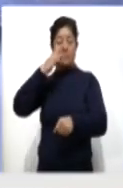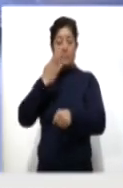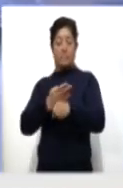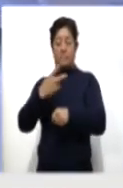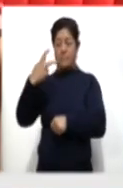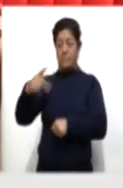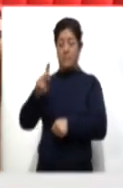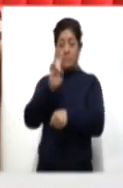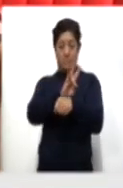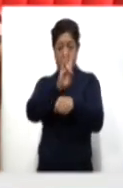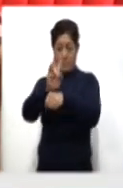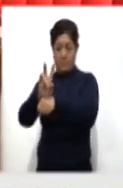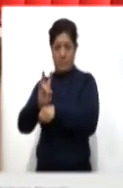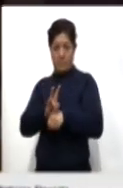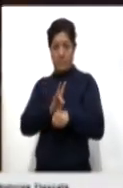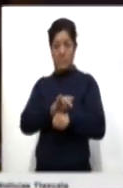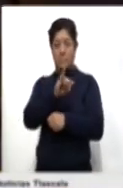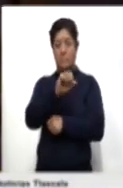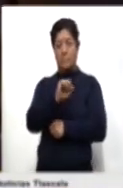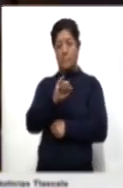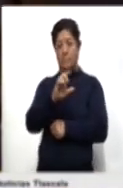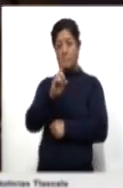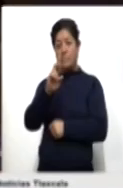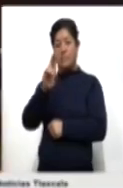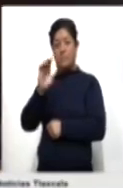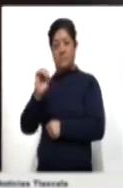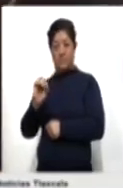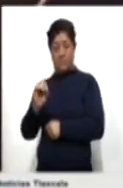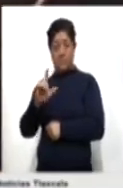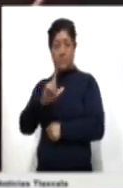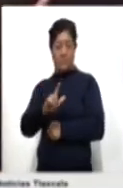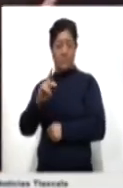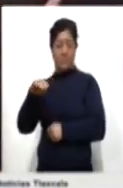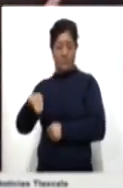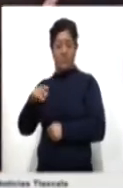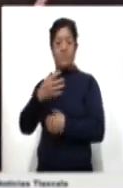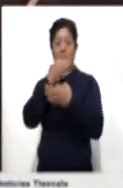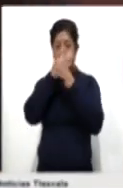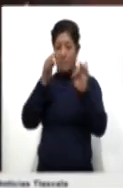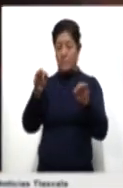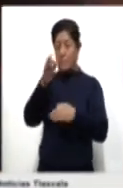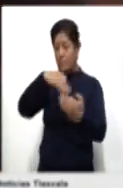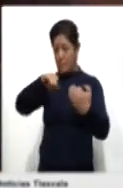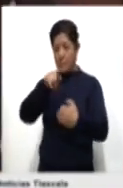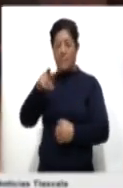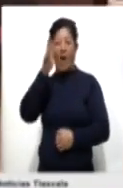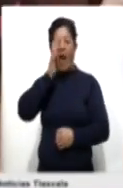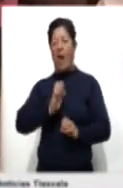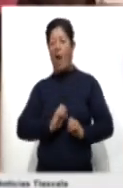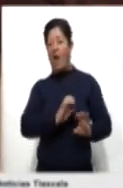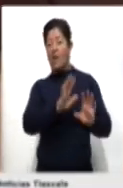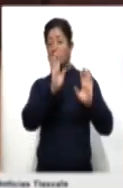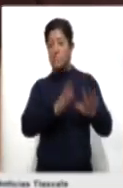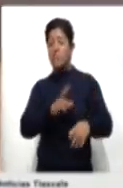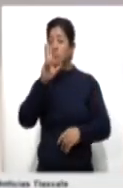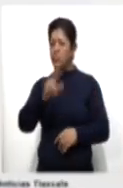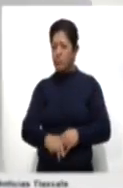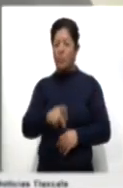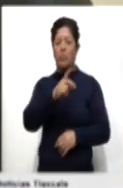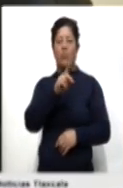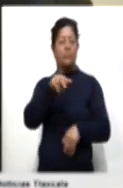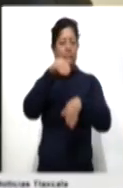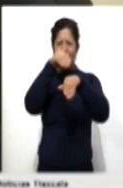estatal de vigilancia epidemiológica, Isidro López Maldonado, llamó a la población a no relajar las medidas preventivas y de seguridad.